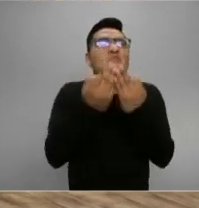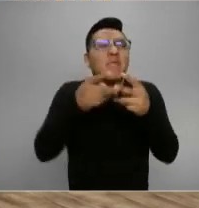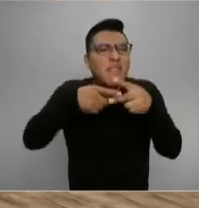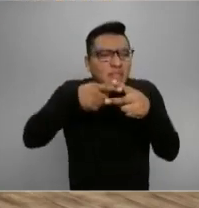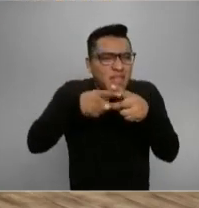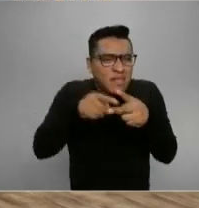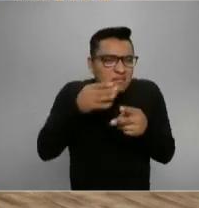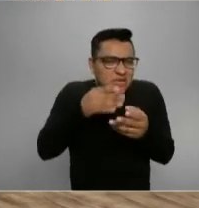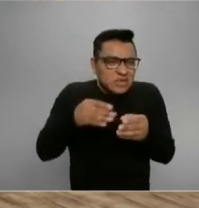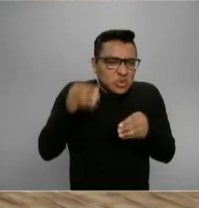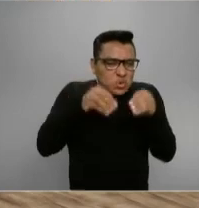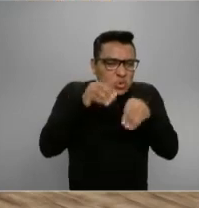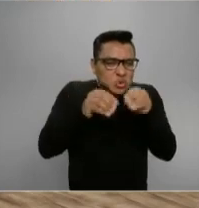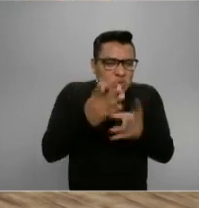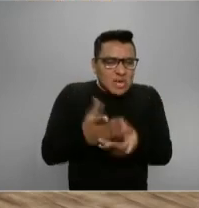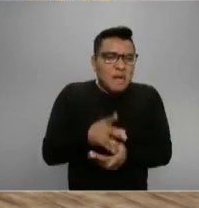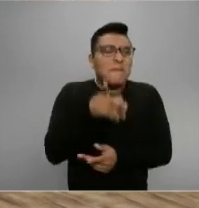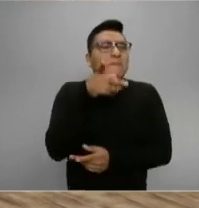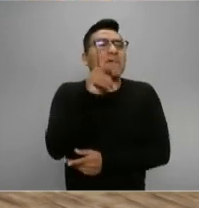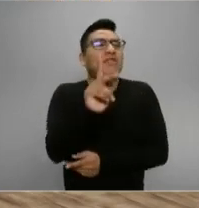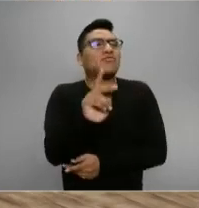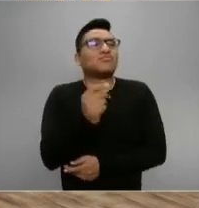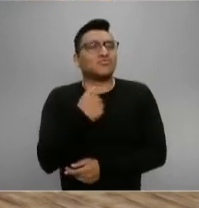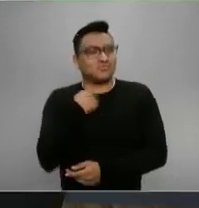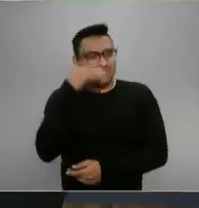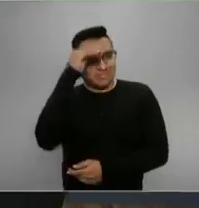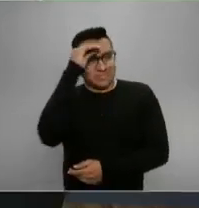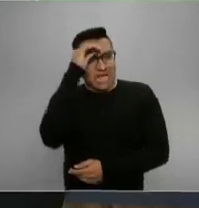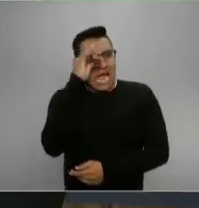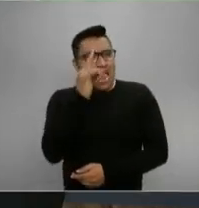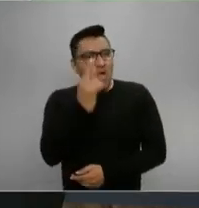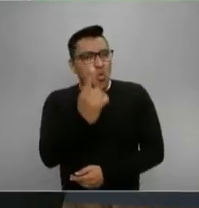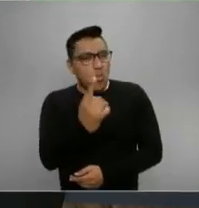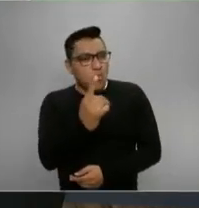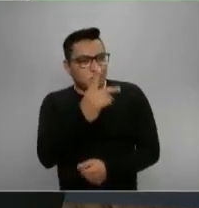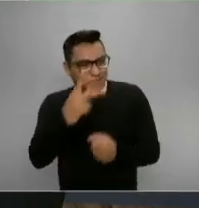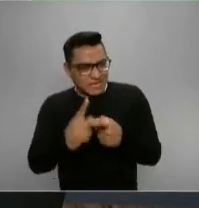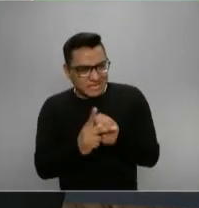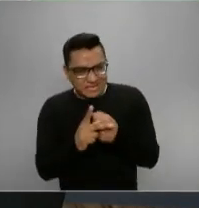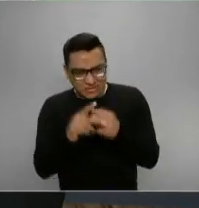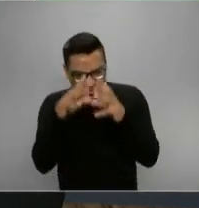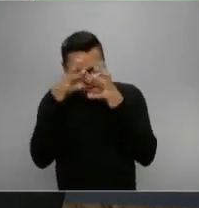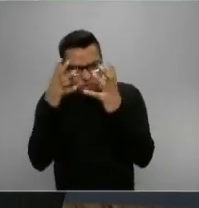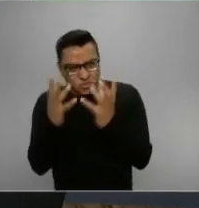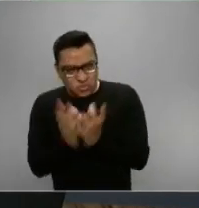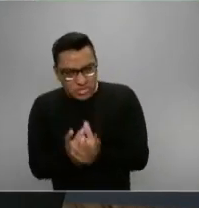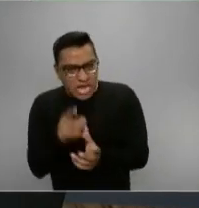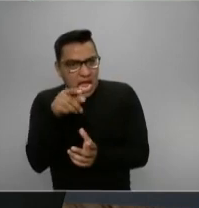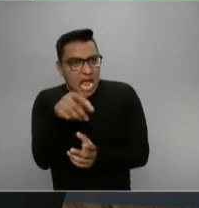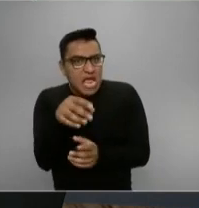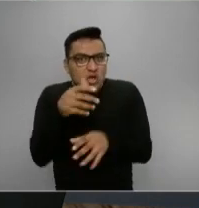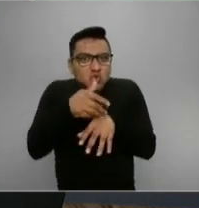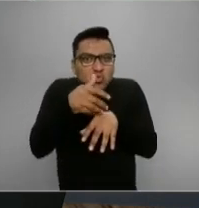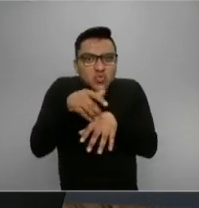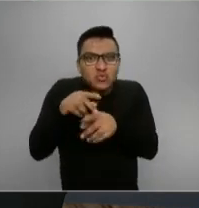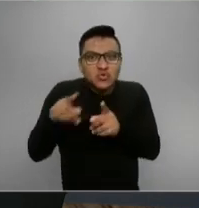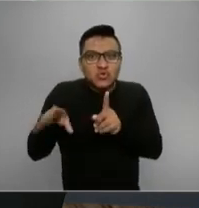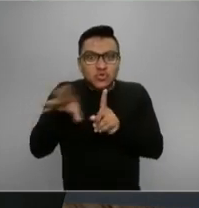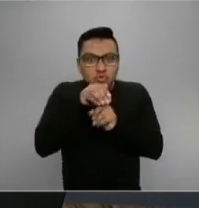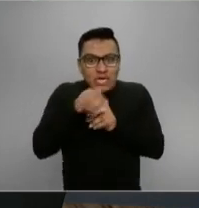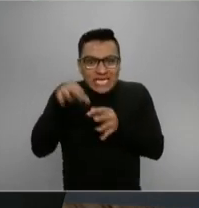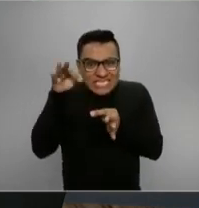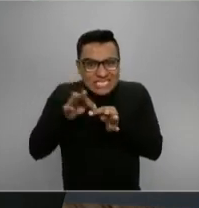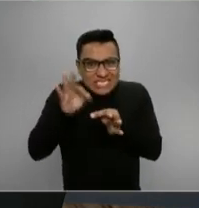lo que pasa es ¿Hay un país en el mundo que tenga una precisión en el número de casos, Alejandro?